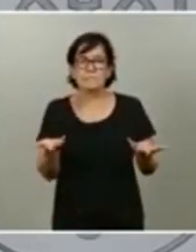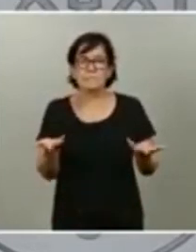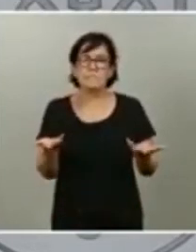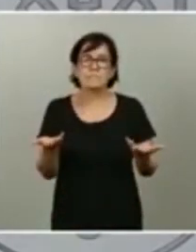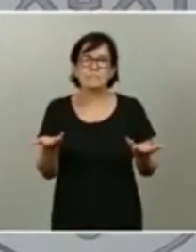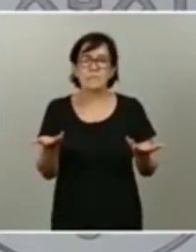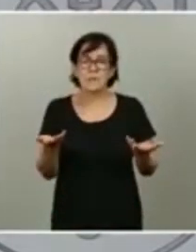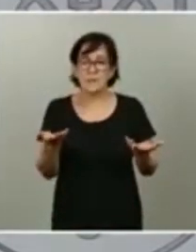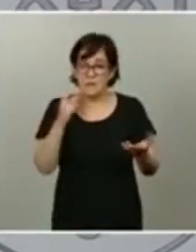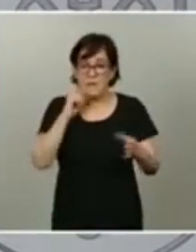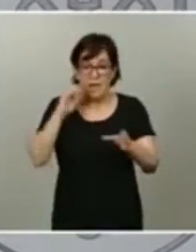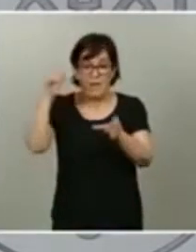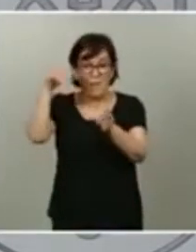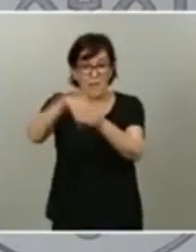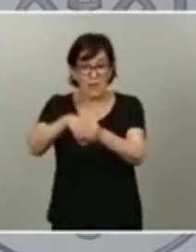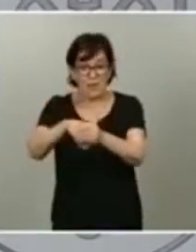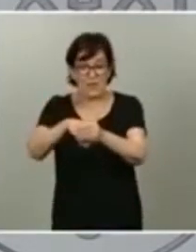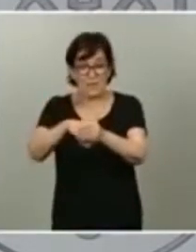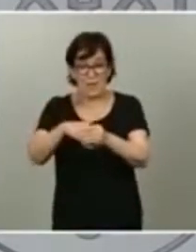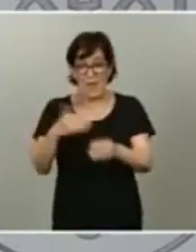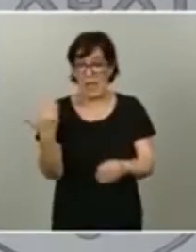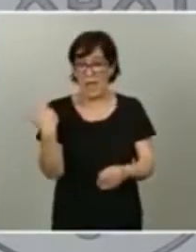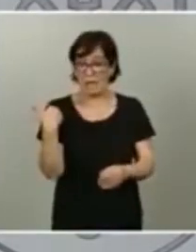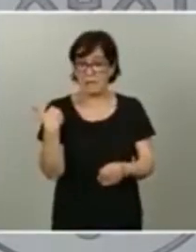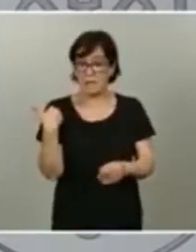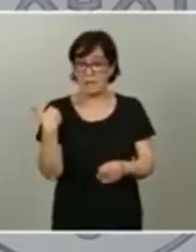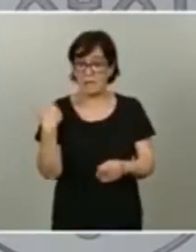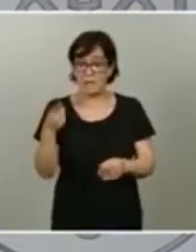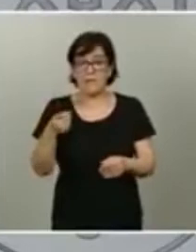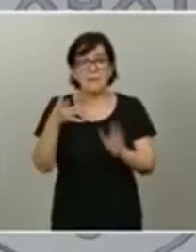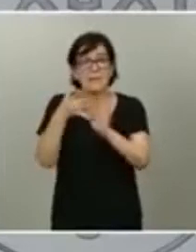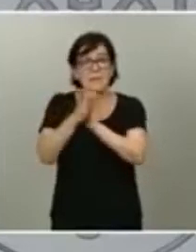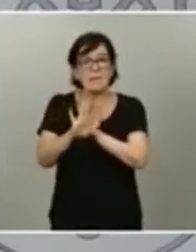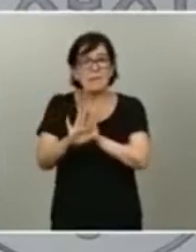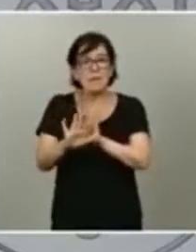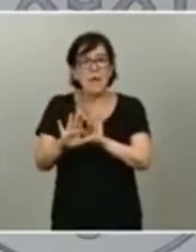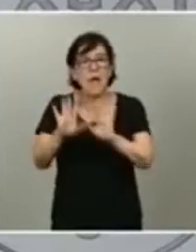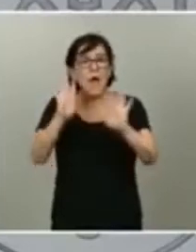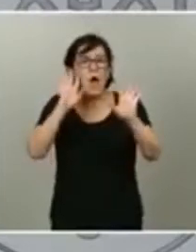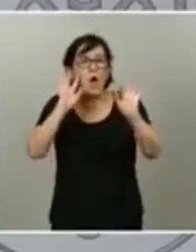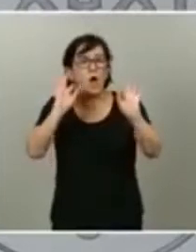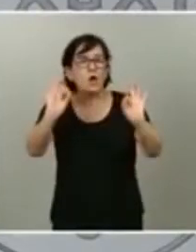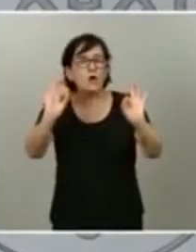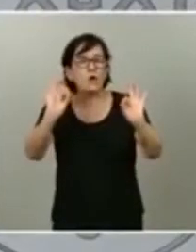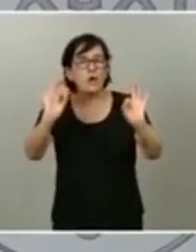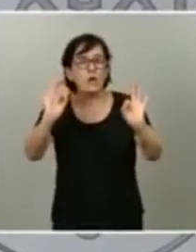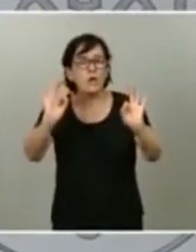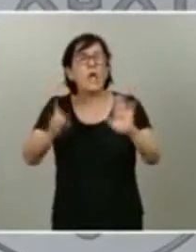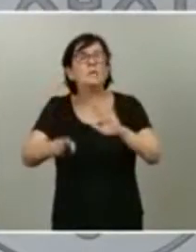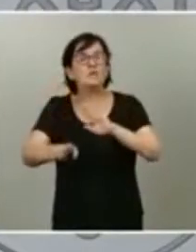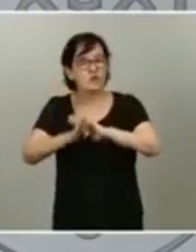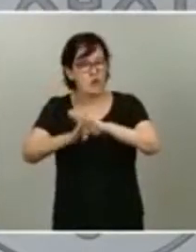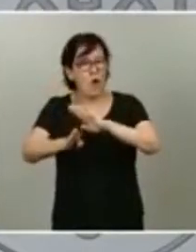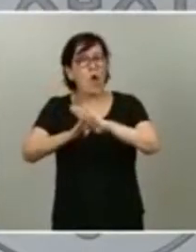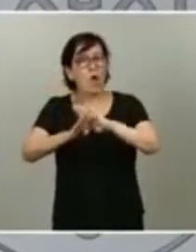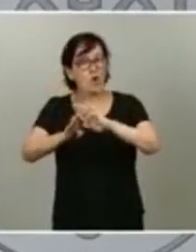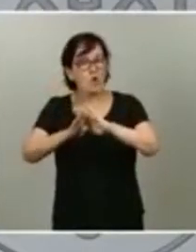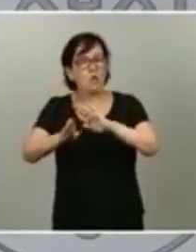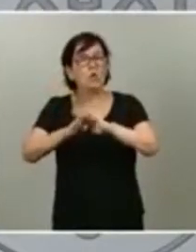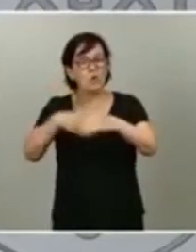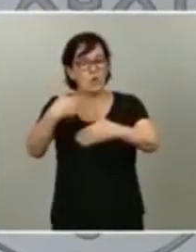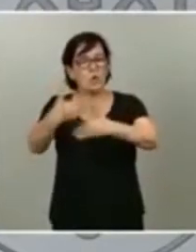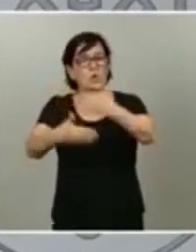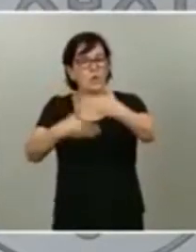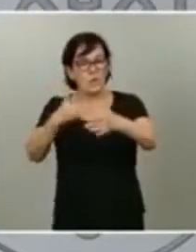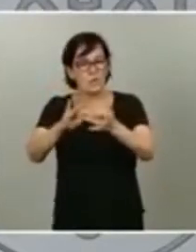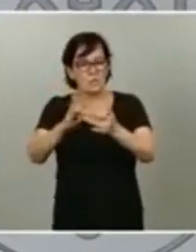votación que se produjo en el día de ayer exprese una coherencia y tenga una continuidad a lo largo de los próximos